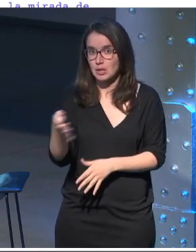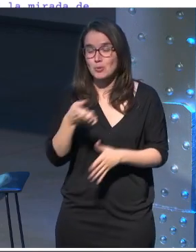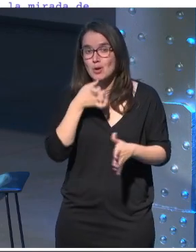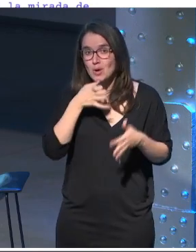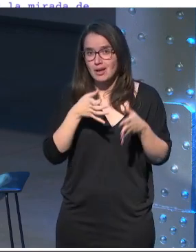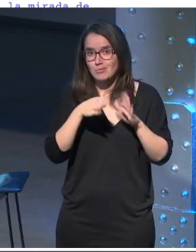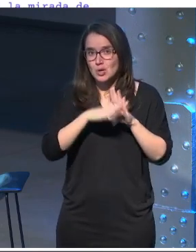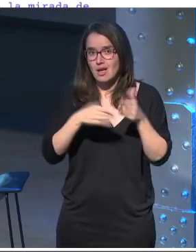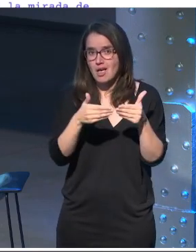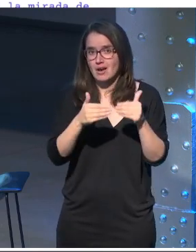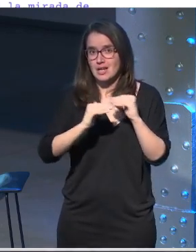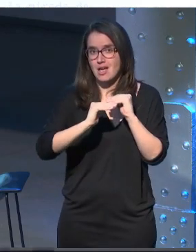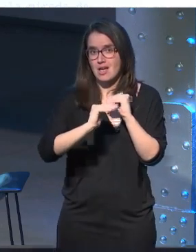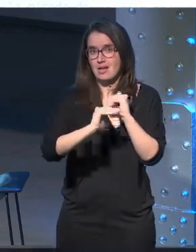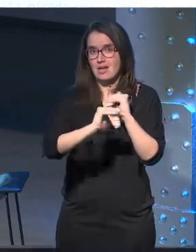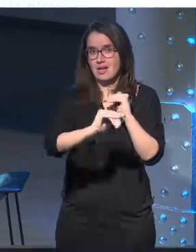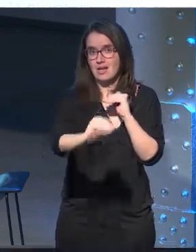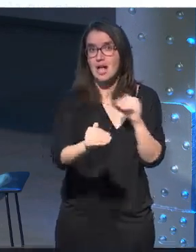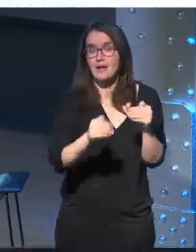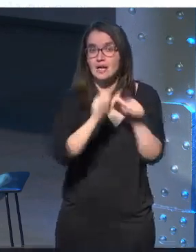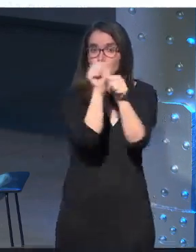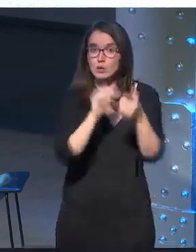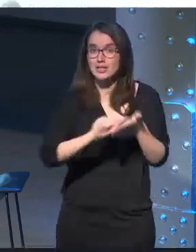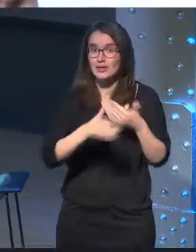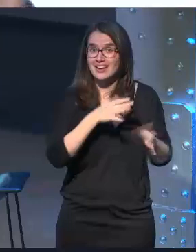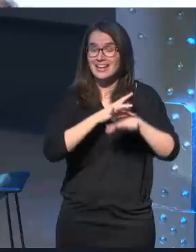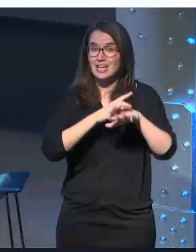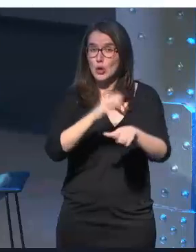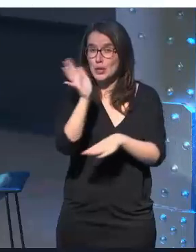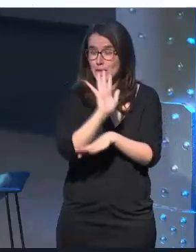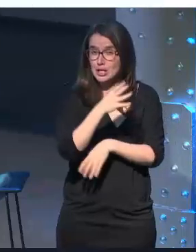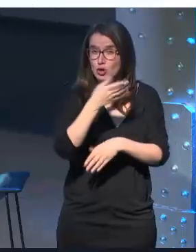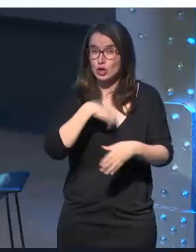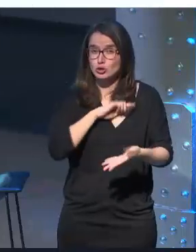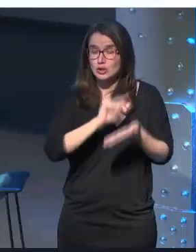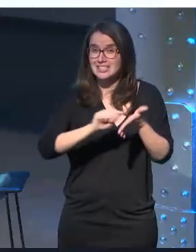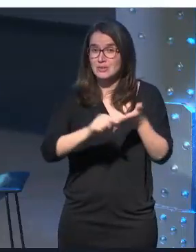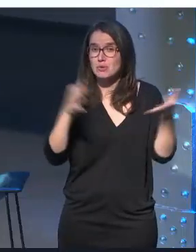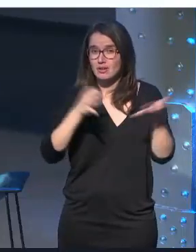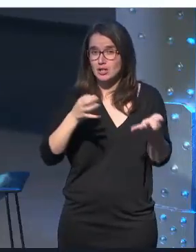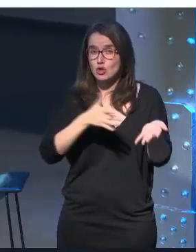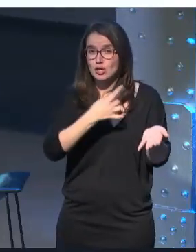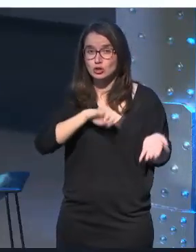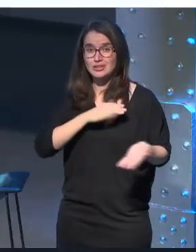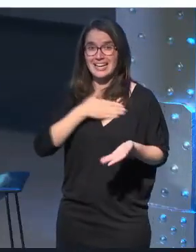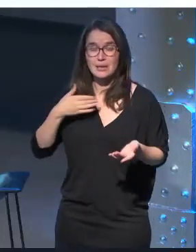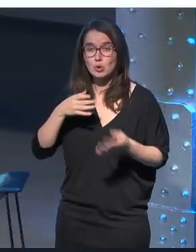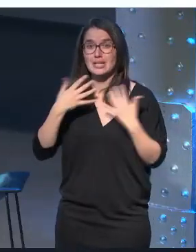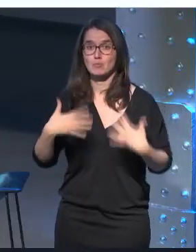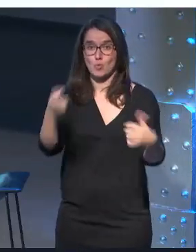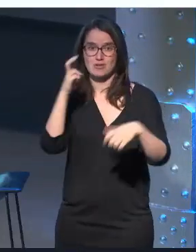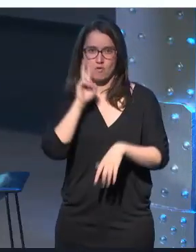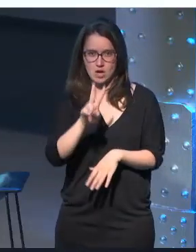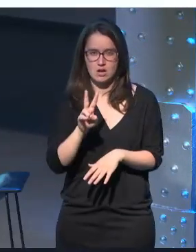lineal y sobre todo en el formato de guión de cine lo que escribimos es lo que queremos que el espectador